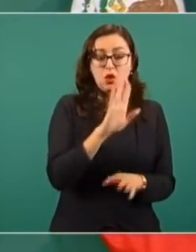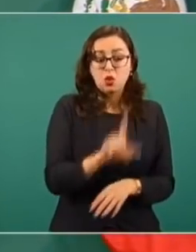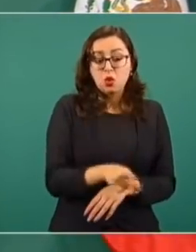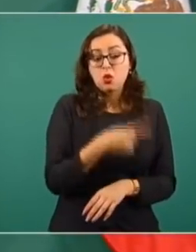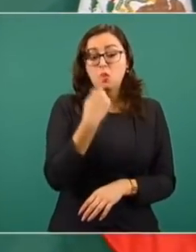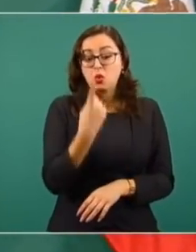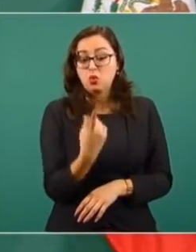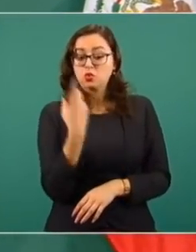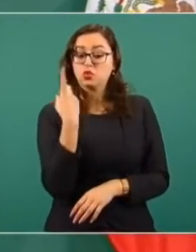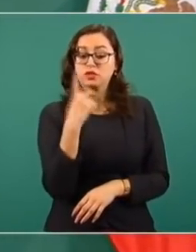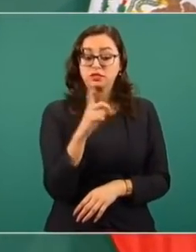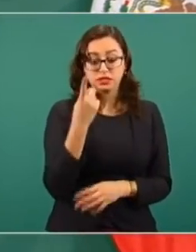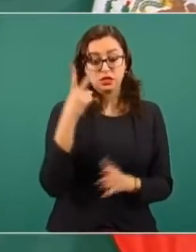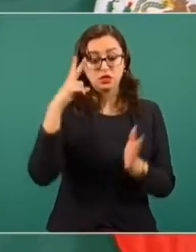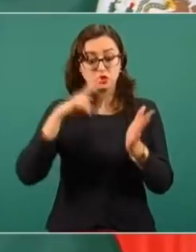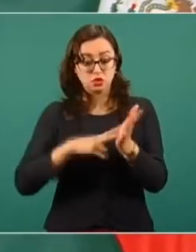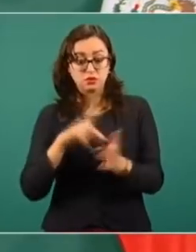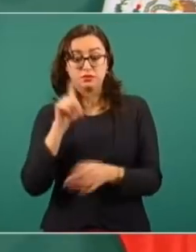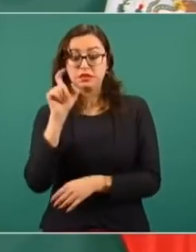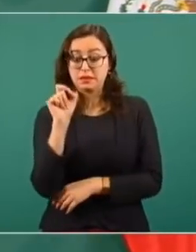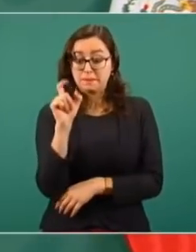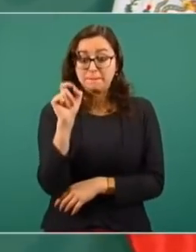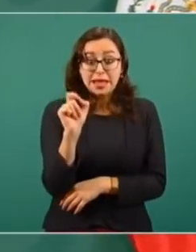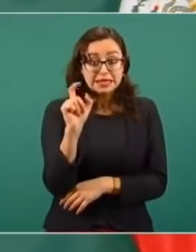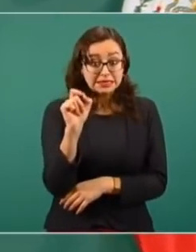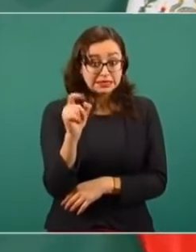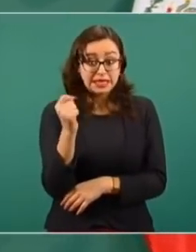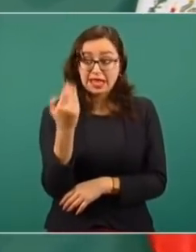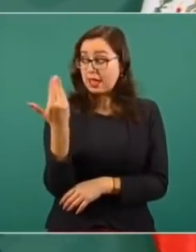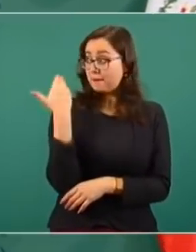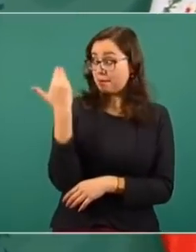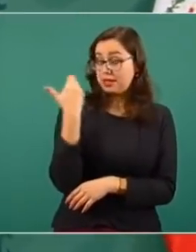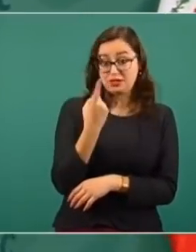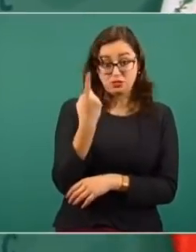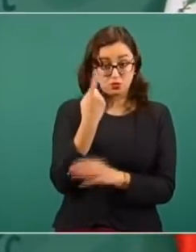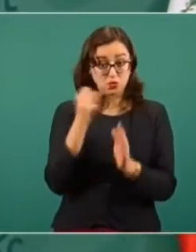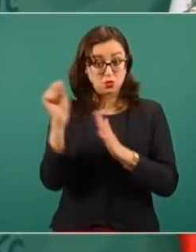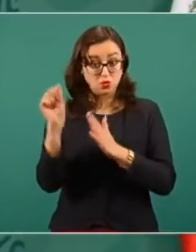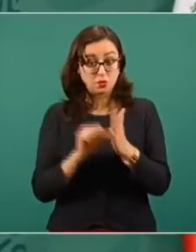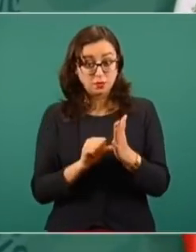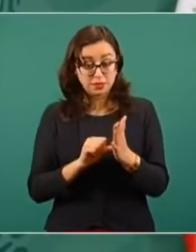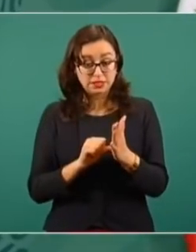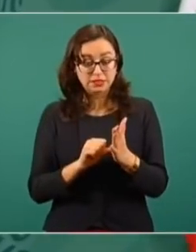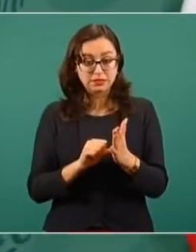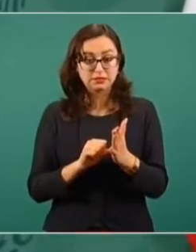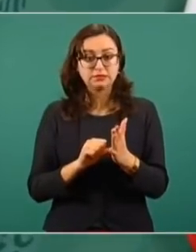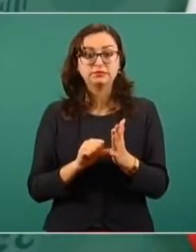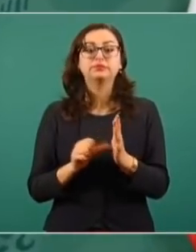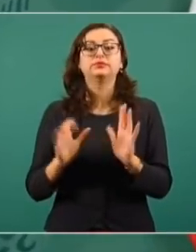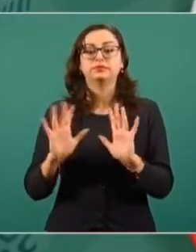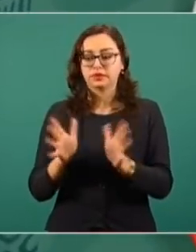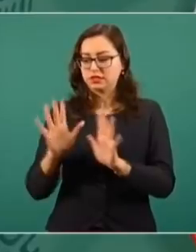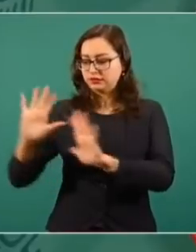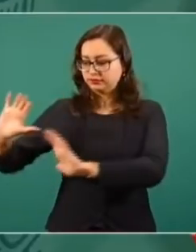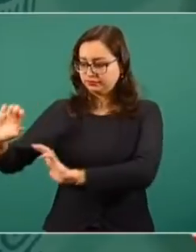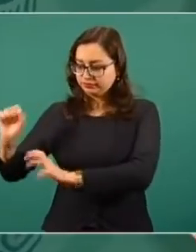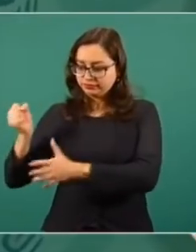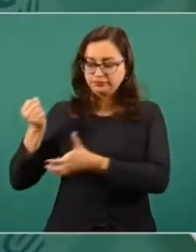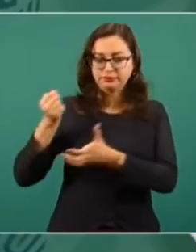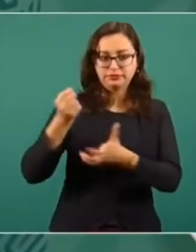Secretaría de Hacienda, en acuerdo con el presidente Andrés Manuel López Obrador, estableció un monto para los